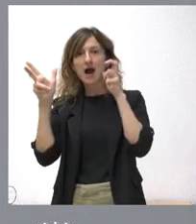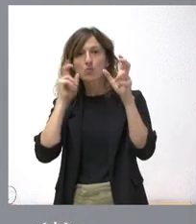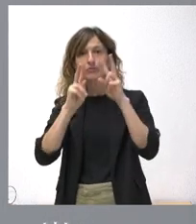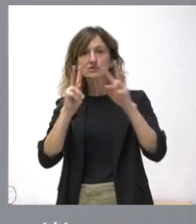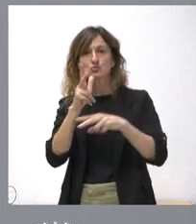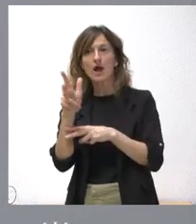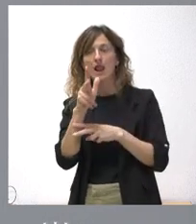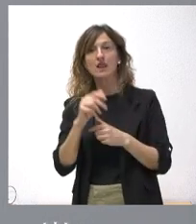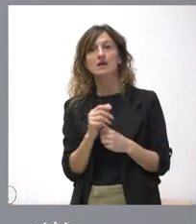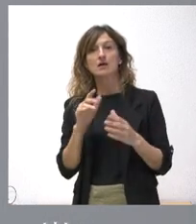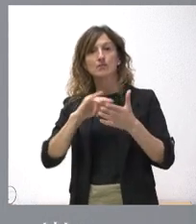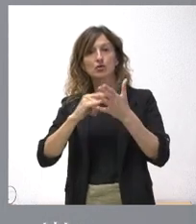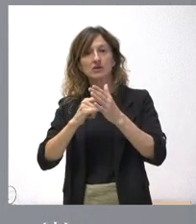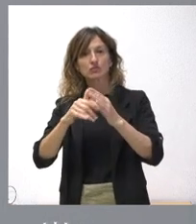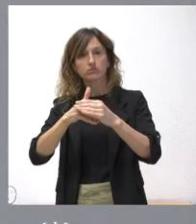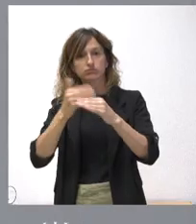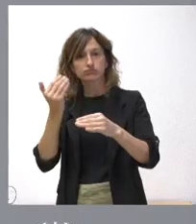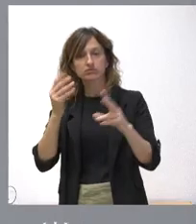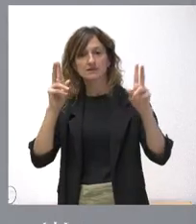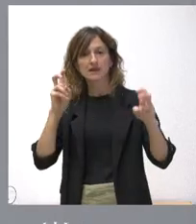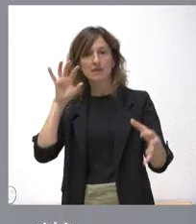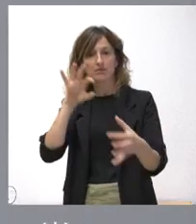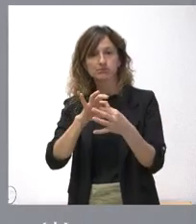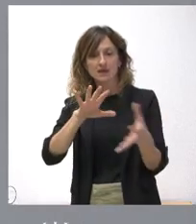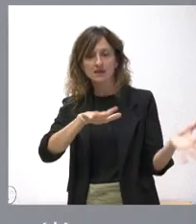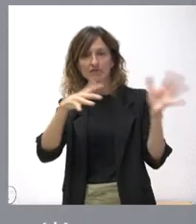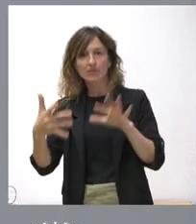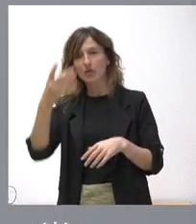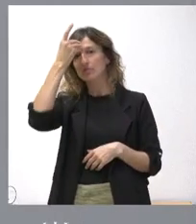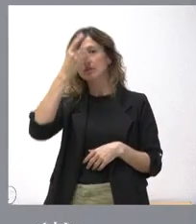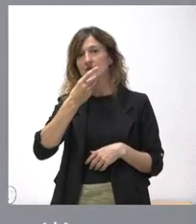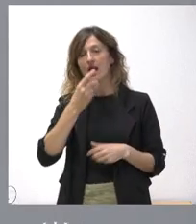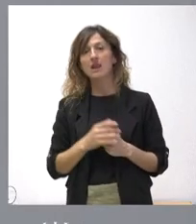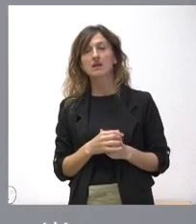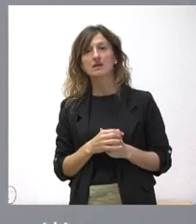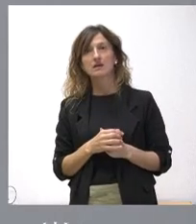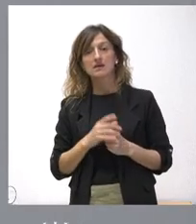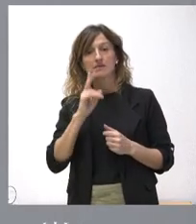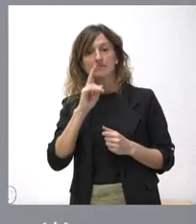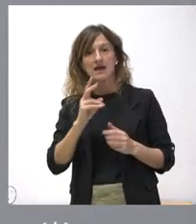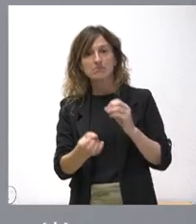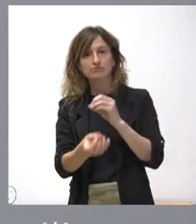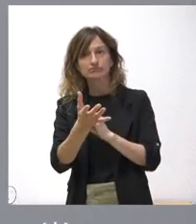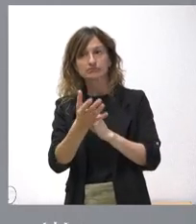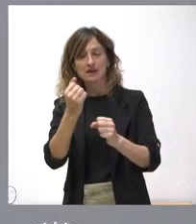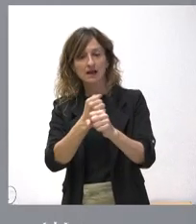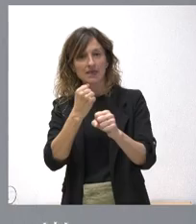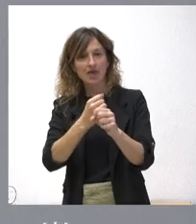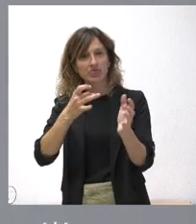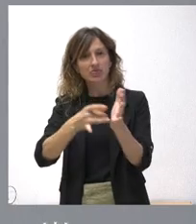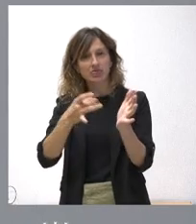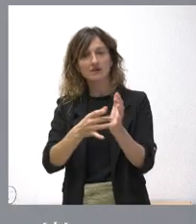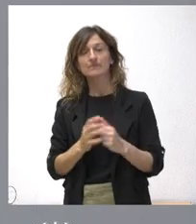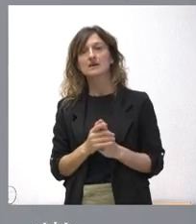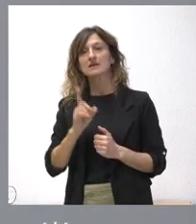Pretende albergar proyectos innovadores y de base tecnológica relacionados con la transformación digital que tengan un impacto directo en la creación de empleo de calidad y en la